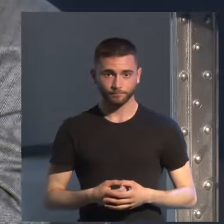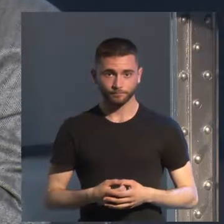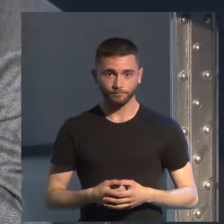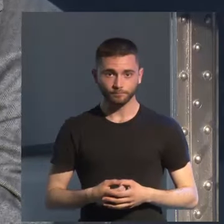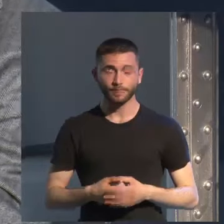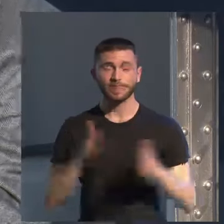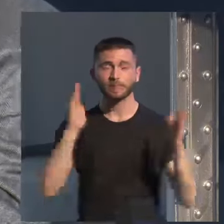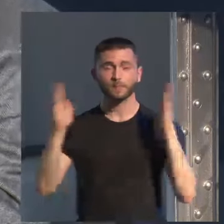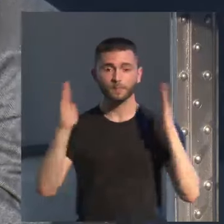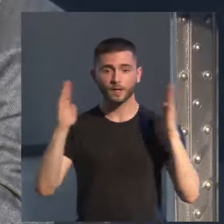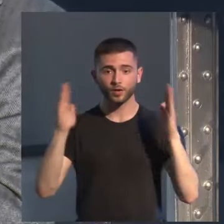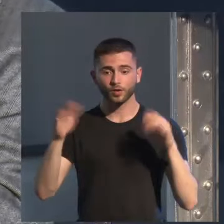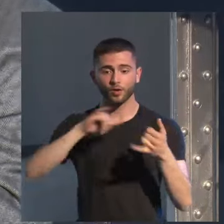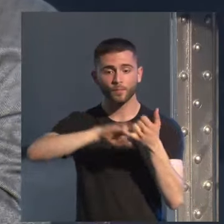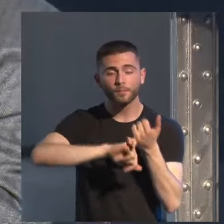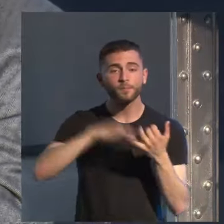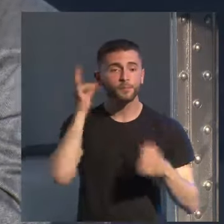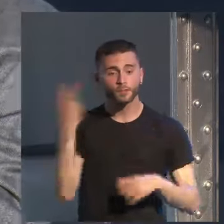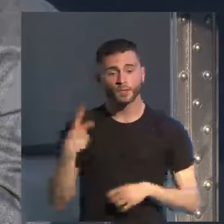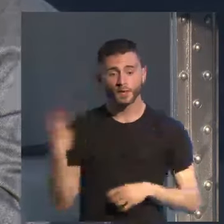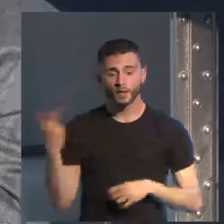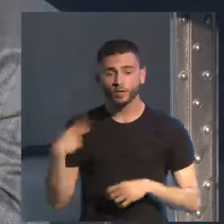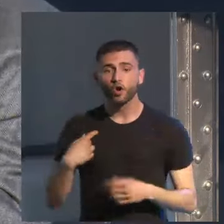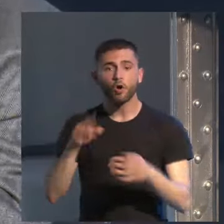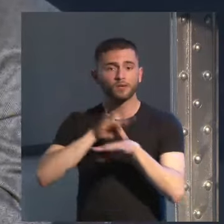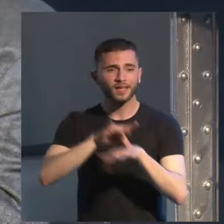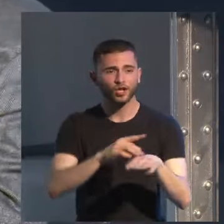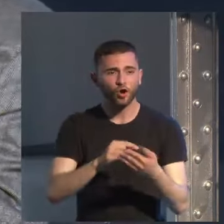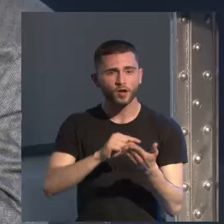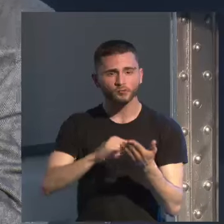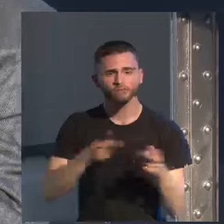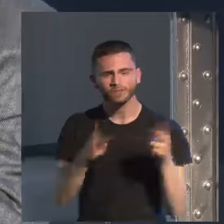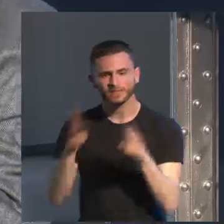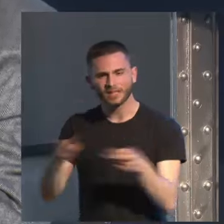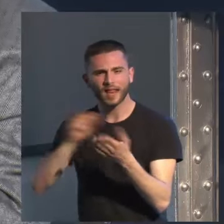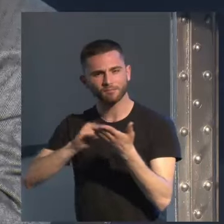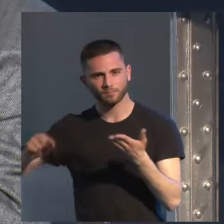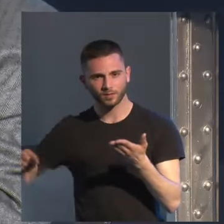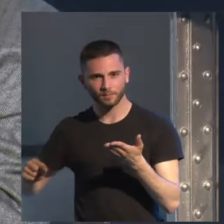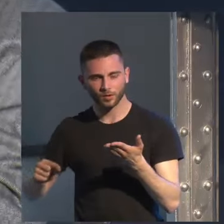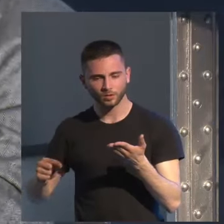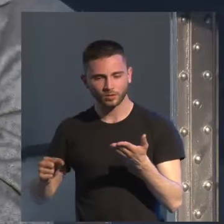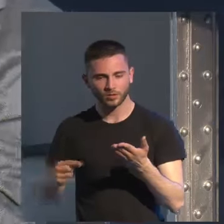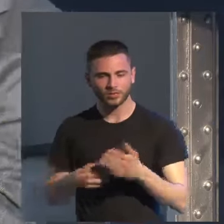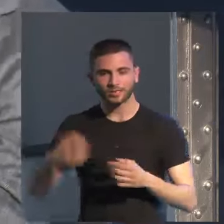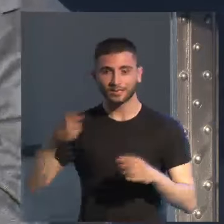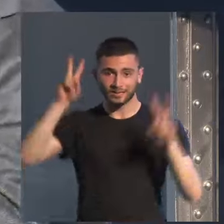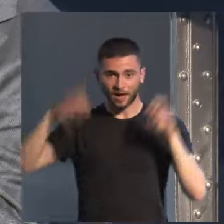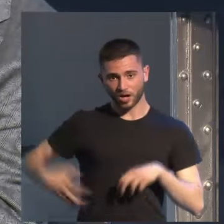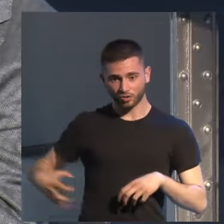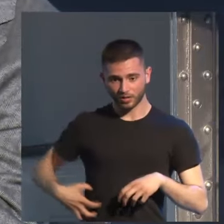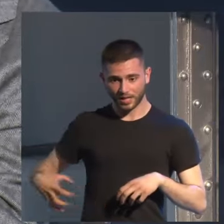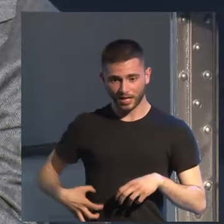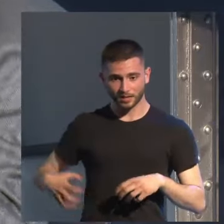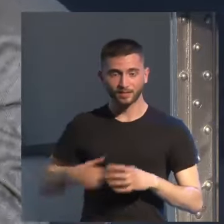periodo que estuvimos, mi esposa Lucía y yo, escribiendo los guiones de cine de la serie ya que terminó sobre Conde, sí podíamos hacerlo